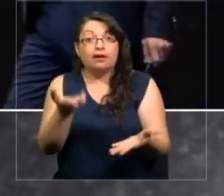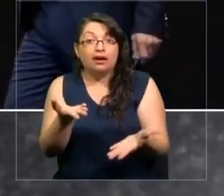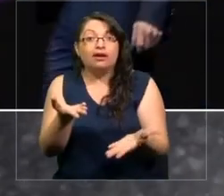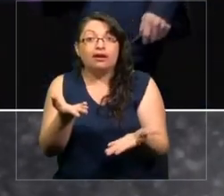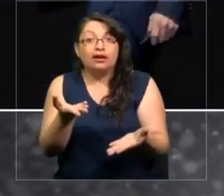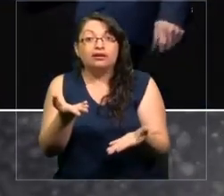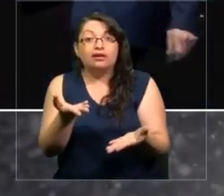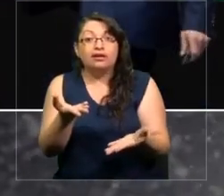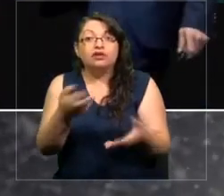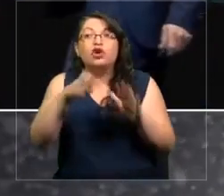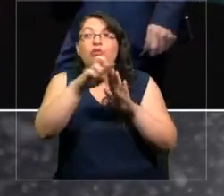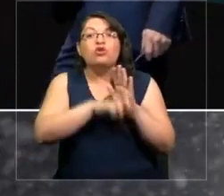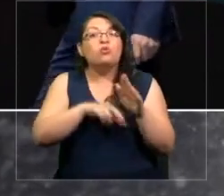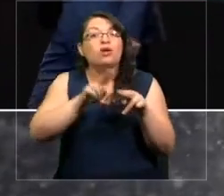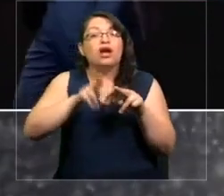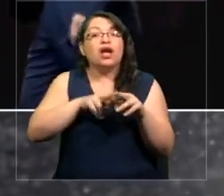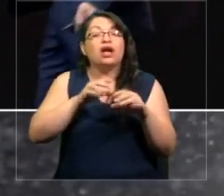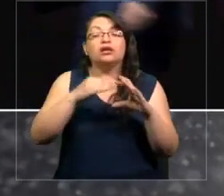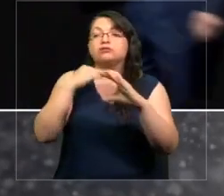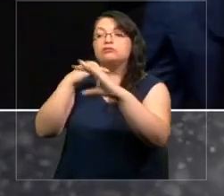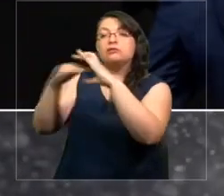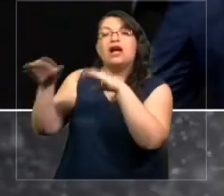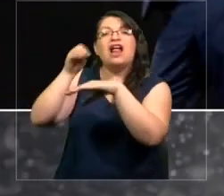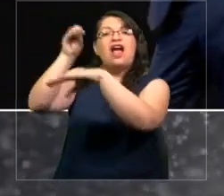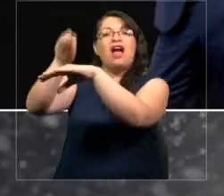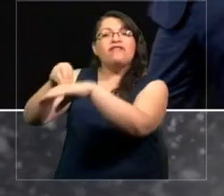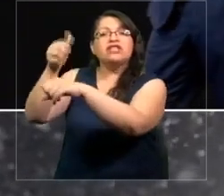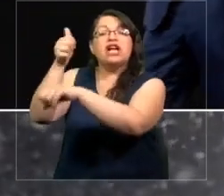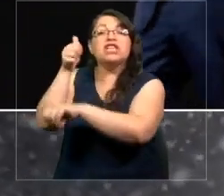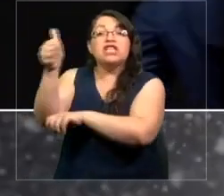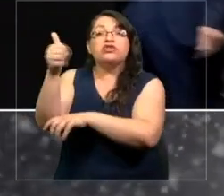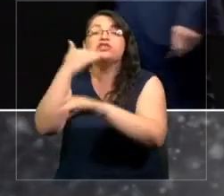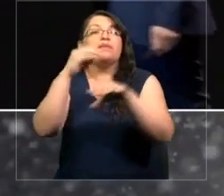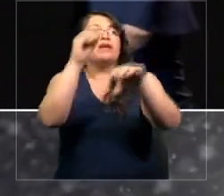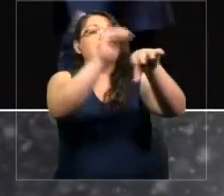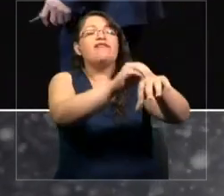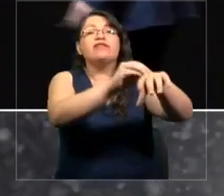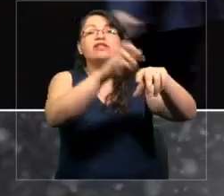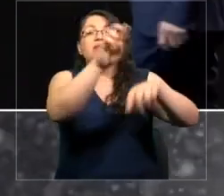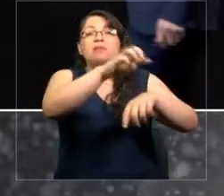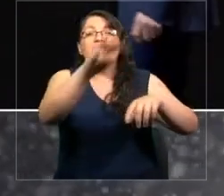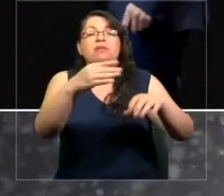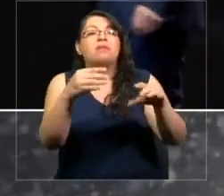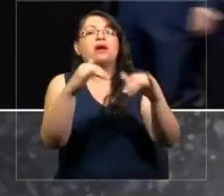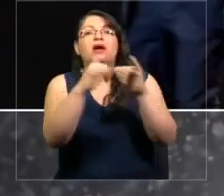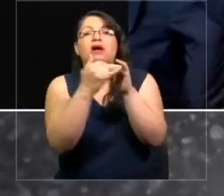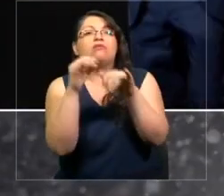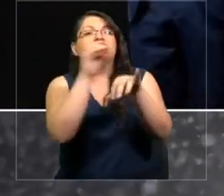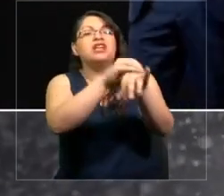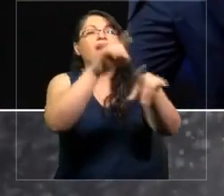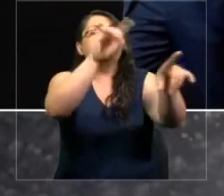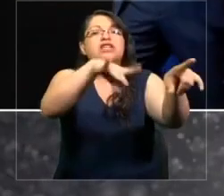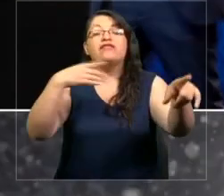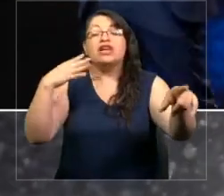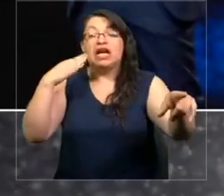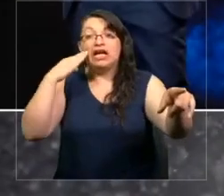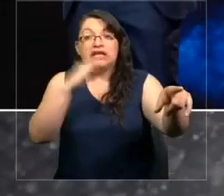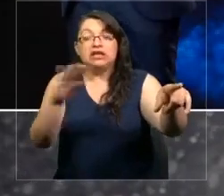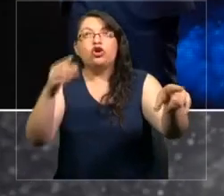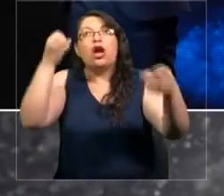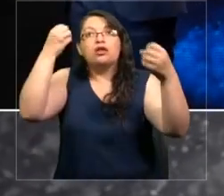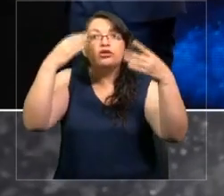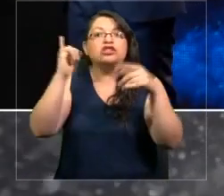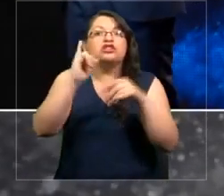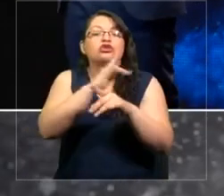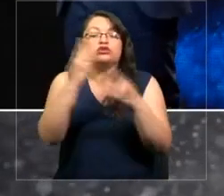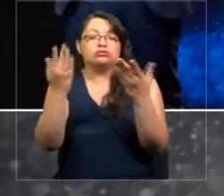El software manda un reporte al director de escuela y, por supuesto, al padre que recibió un WhatsApp para saber si el niño está estudiando. Yo no sé ustedes, pero